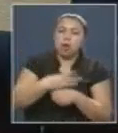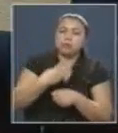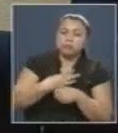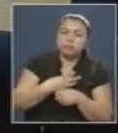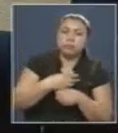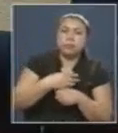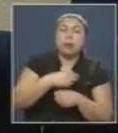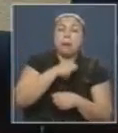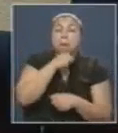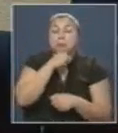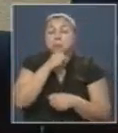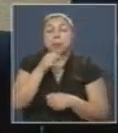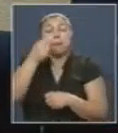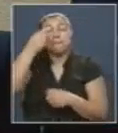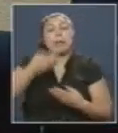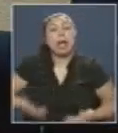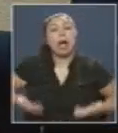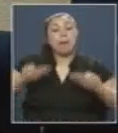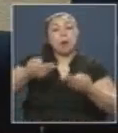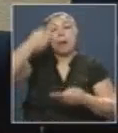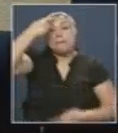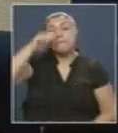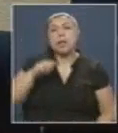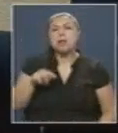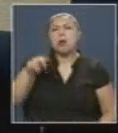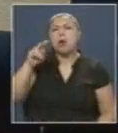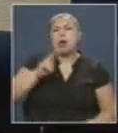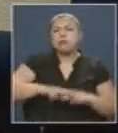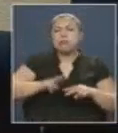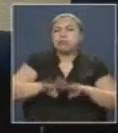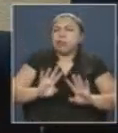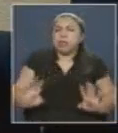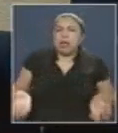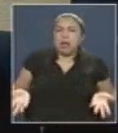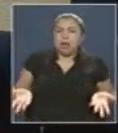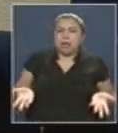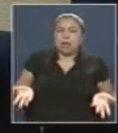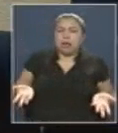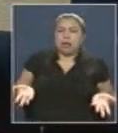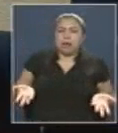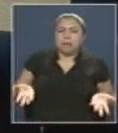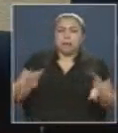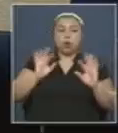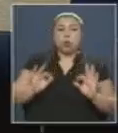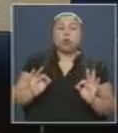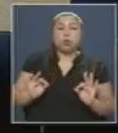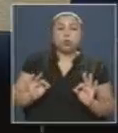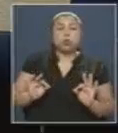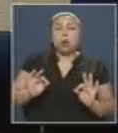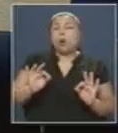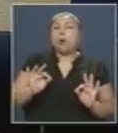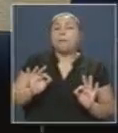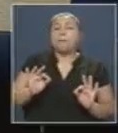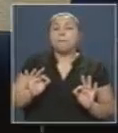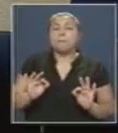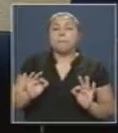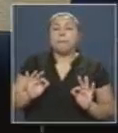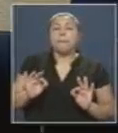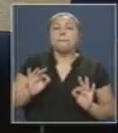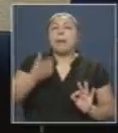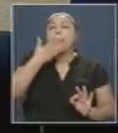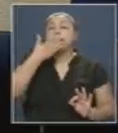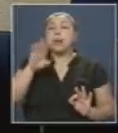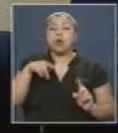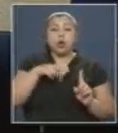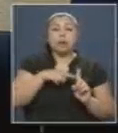lo que aportan y todo lo demás, pero poco es lo que hacemos por ellos en términos prácticos, justamente para mejorar la calidad de vida de ellos.